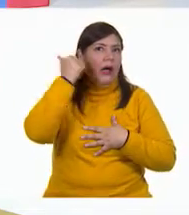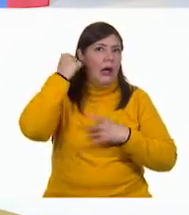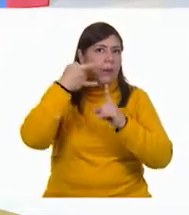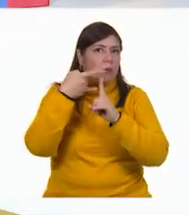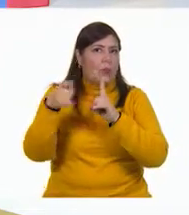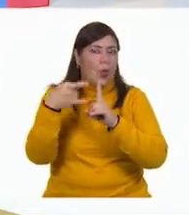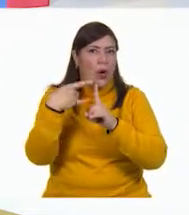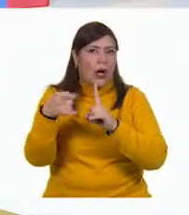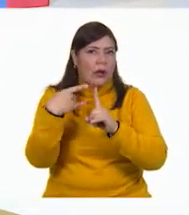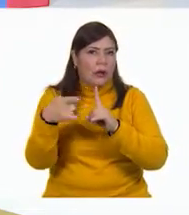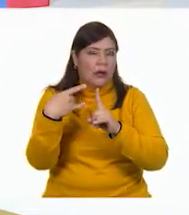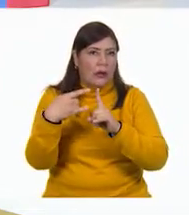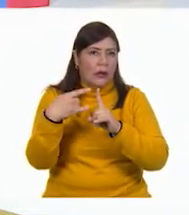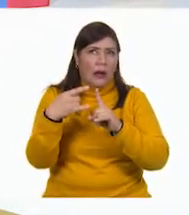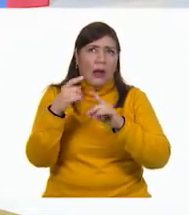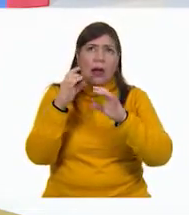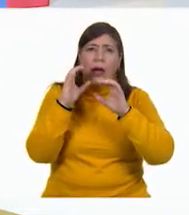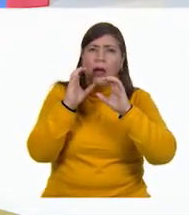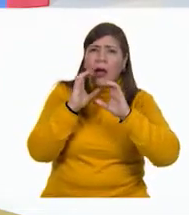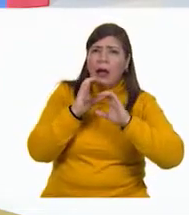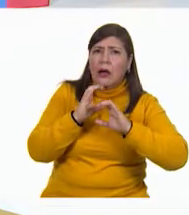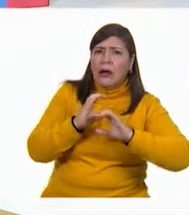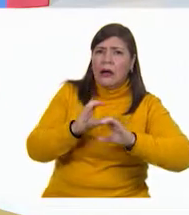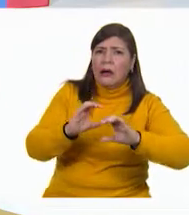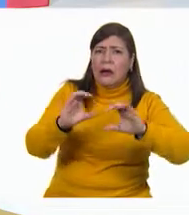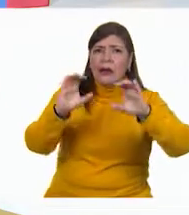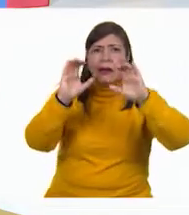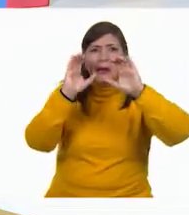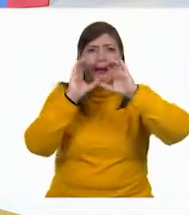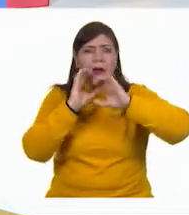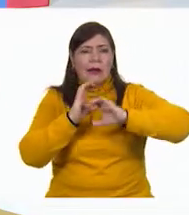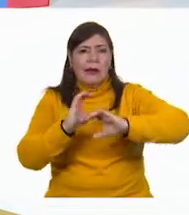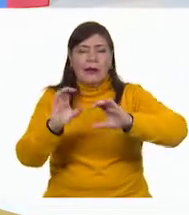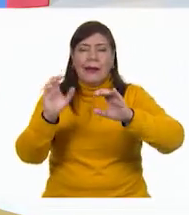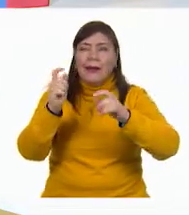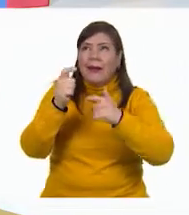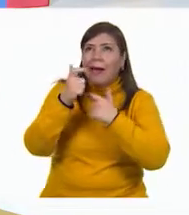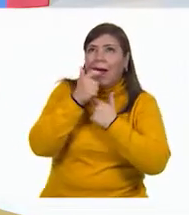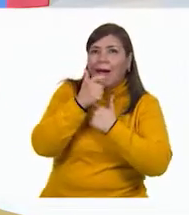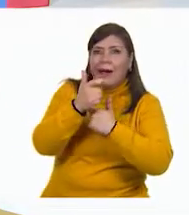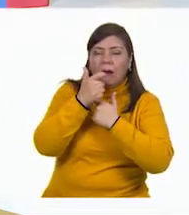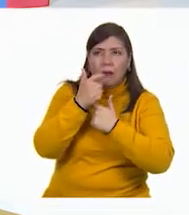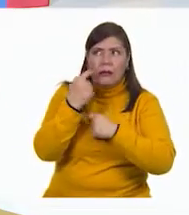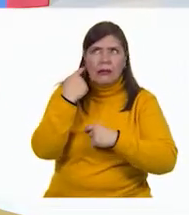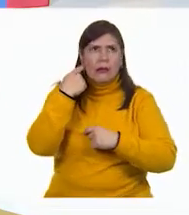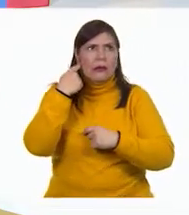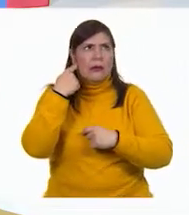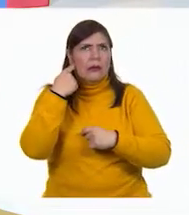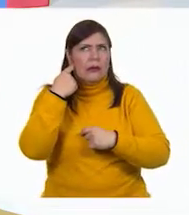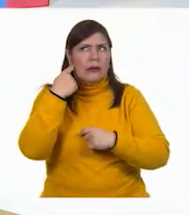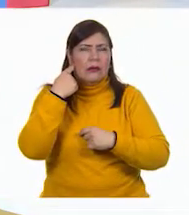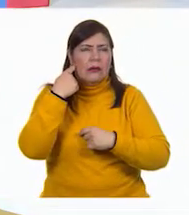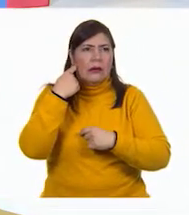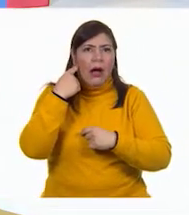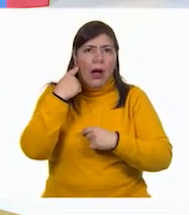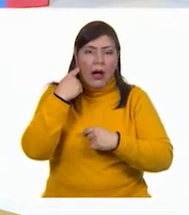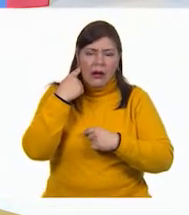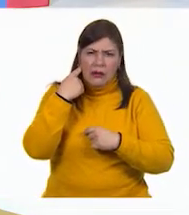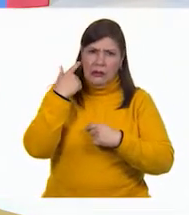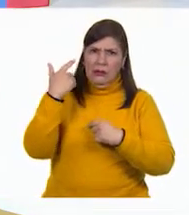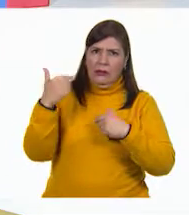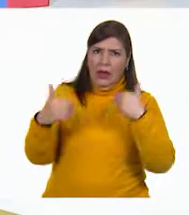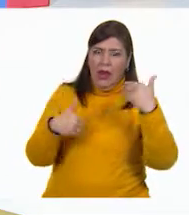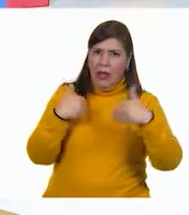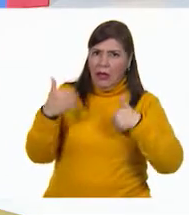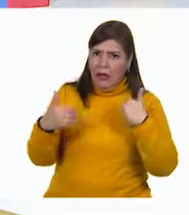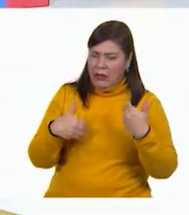cantos y risas. Sí, una alegría que no, no,